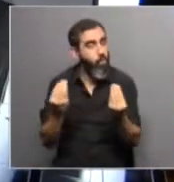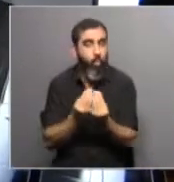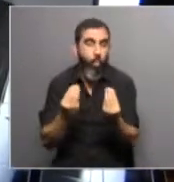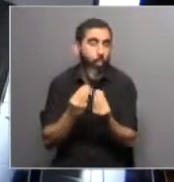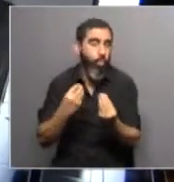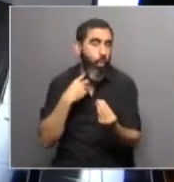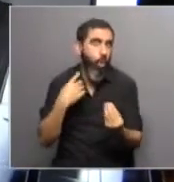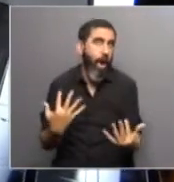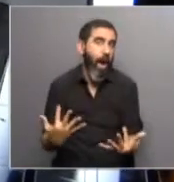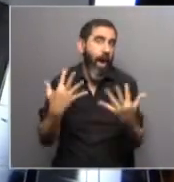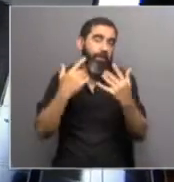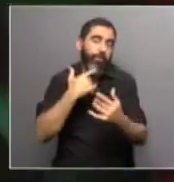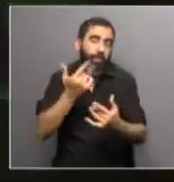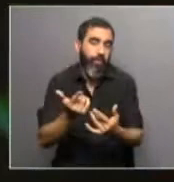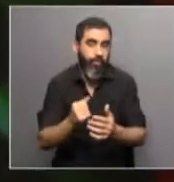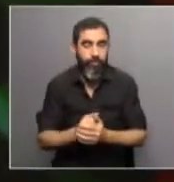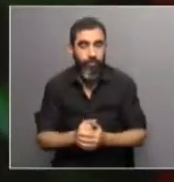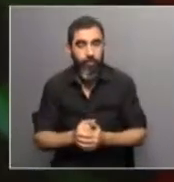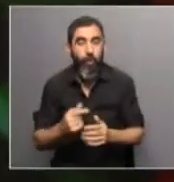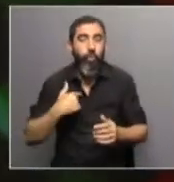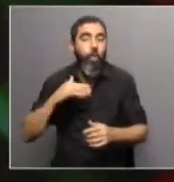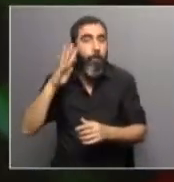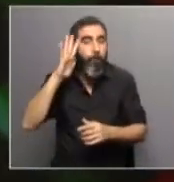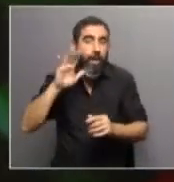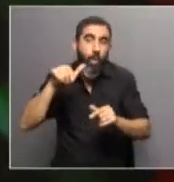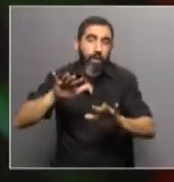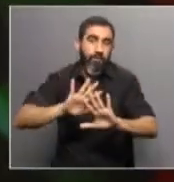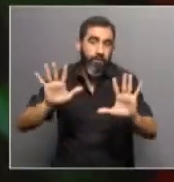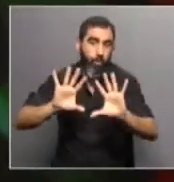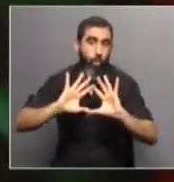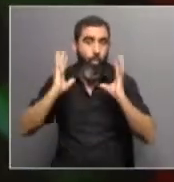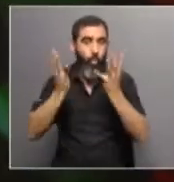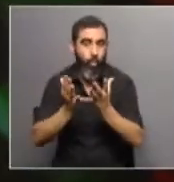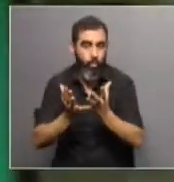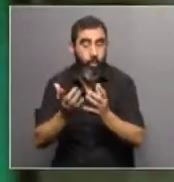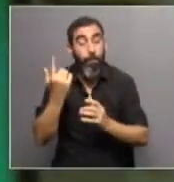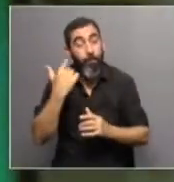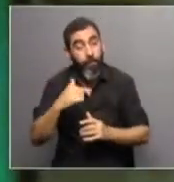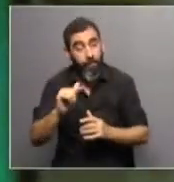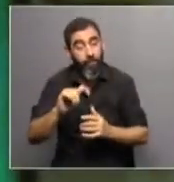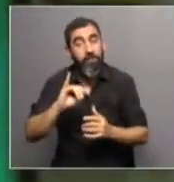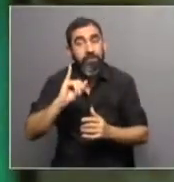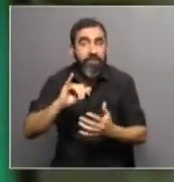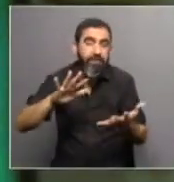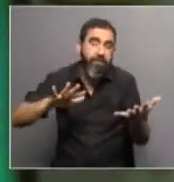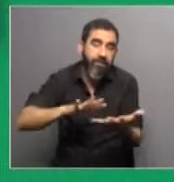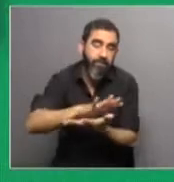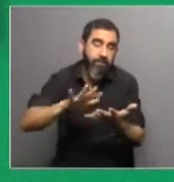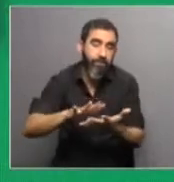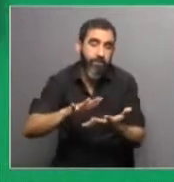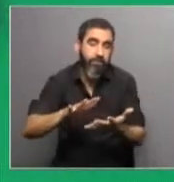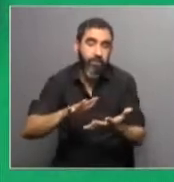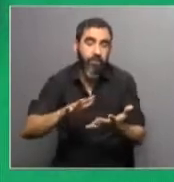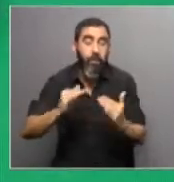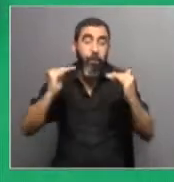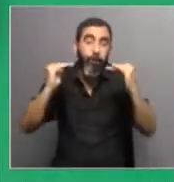combustibles fósiles, que no es el que uno espera que el planeta siga. Pero en un escenario más con